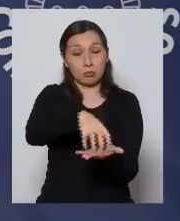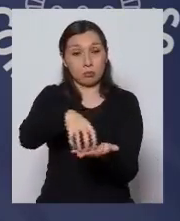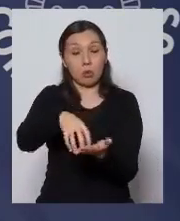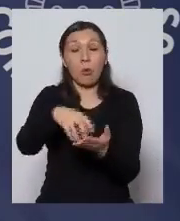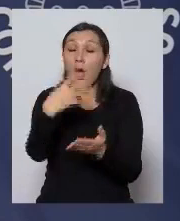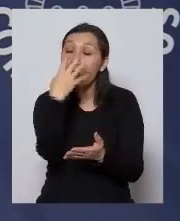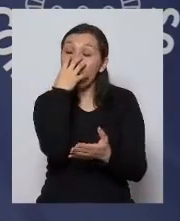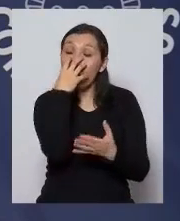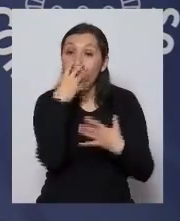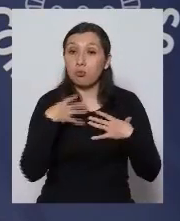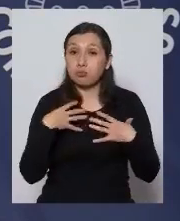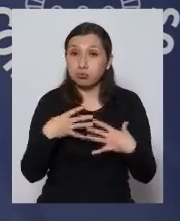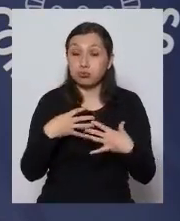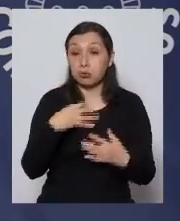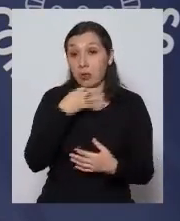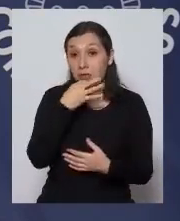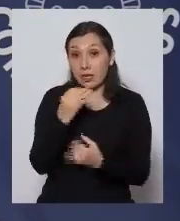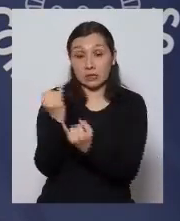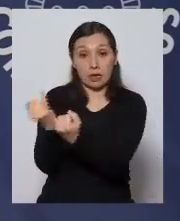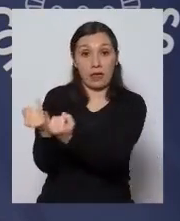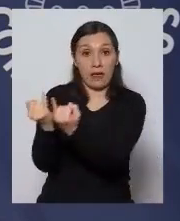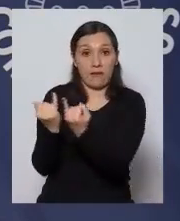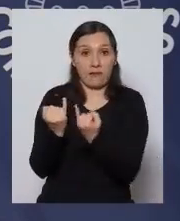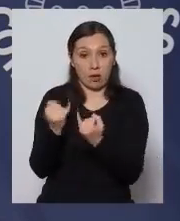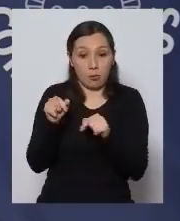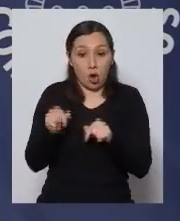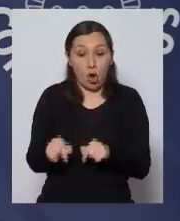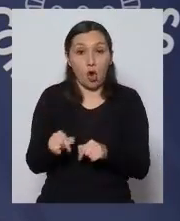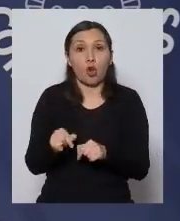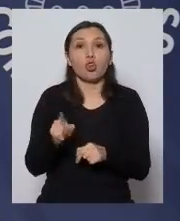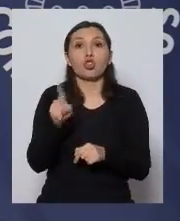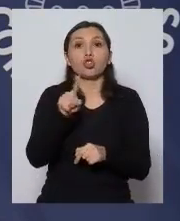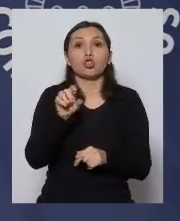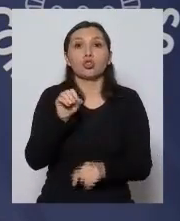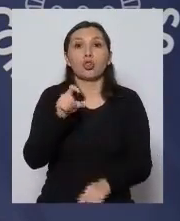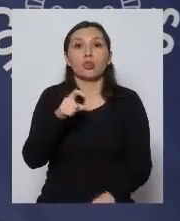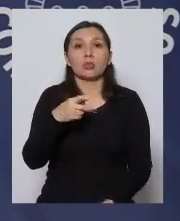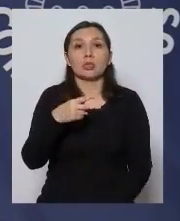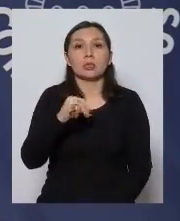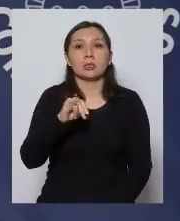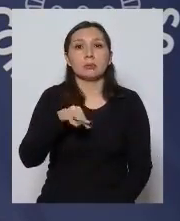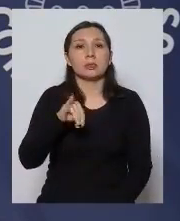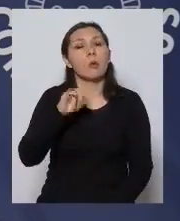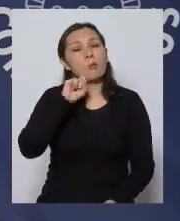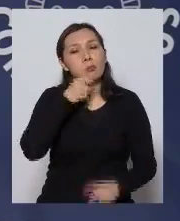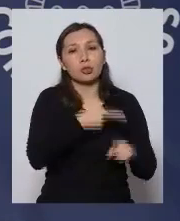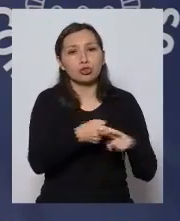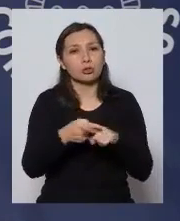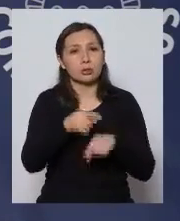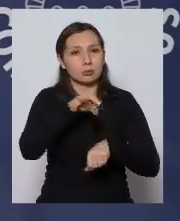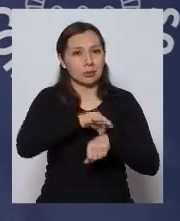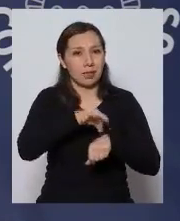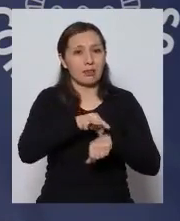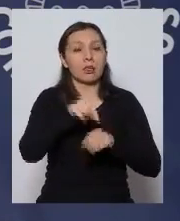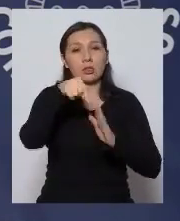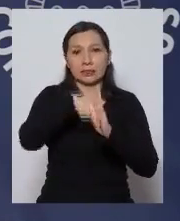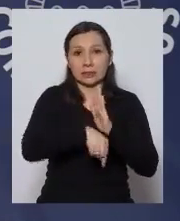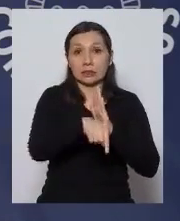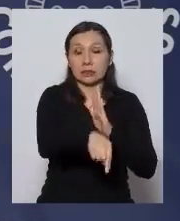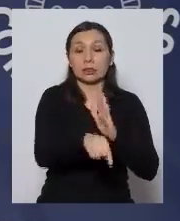de ventilación eso es lo que dice el reporte de hoy de la Xochimil eso en la práctica significa que